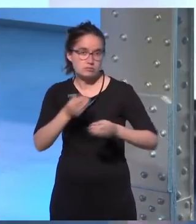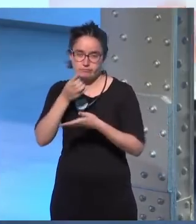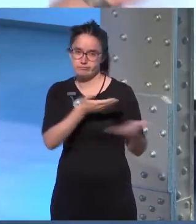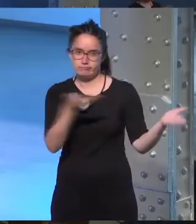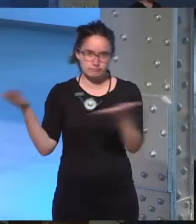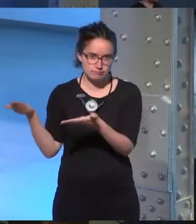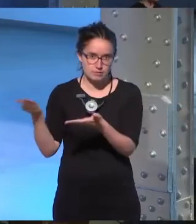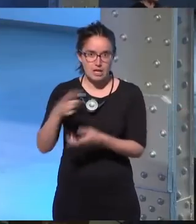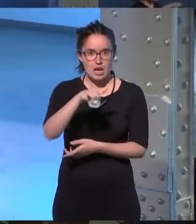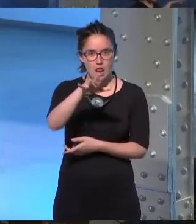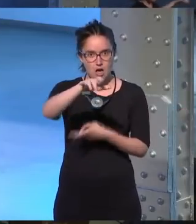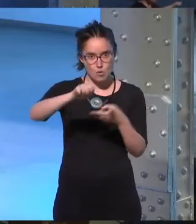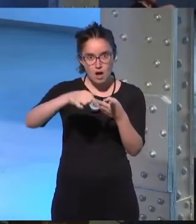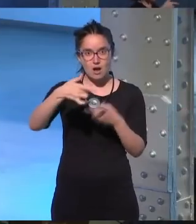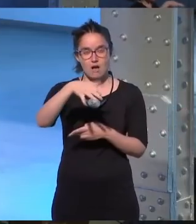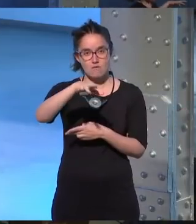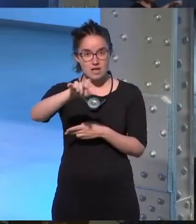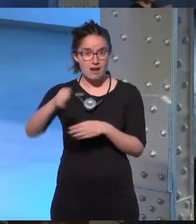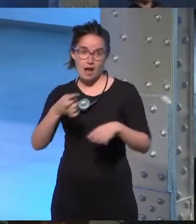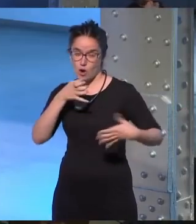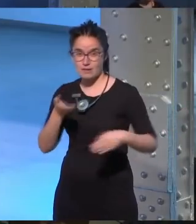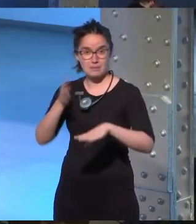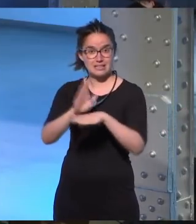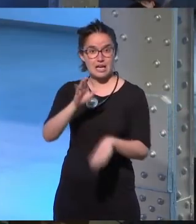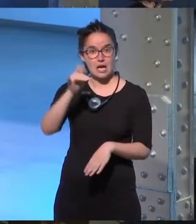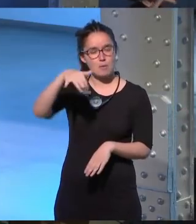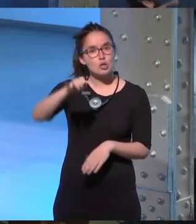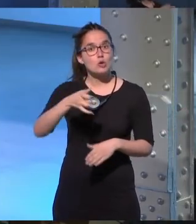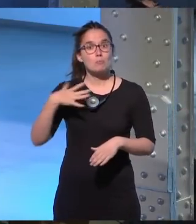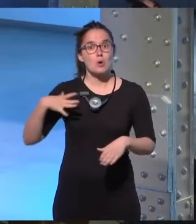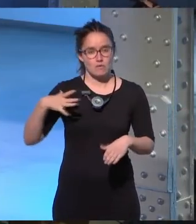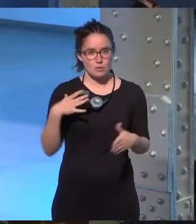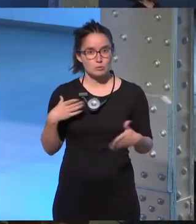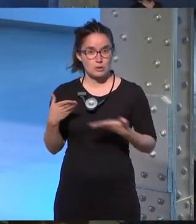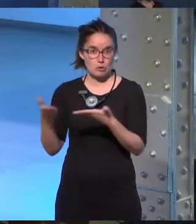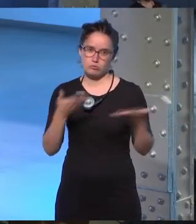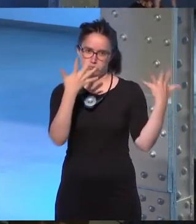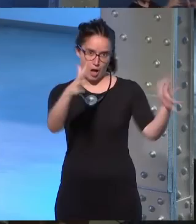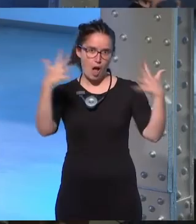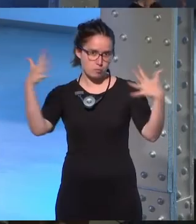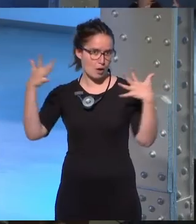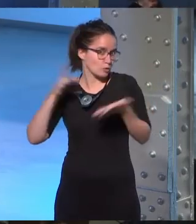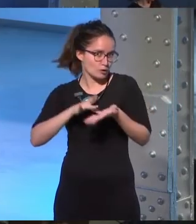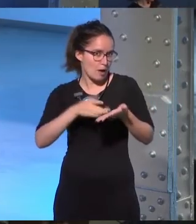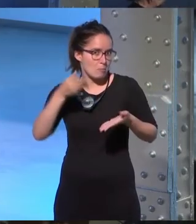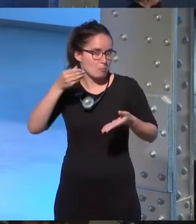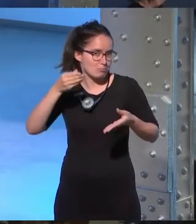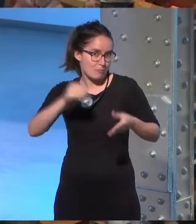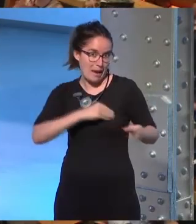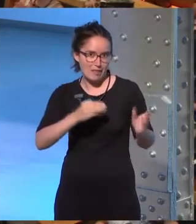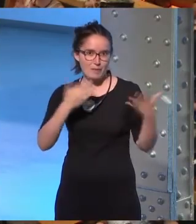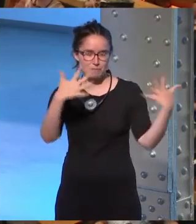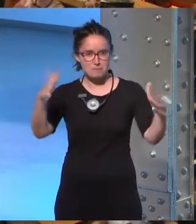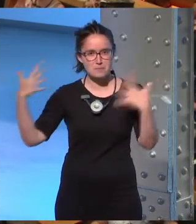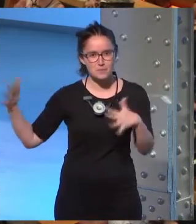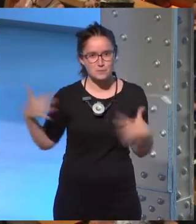dejo con Laura y con Gabriela que nos presentarán a Cameron, pero sí os pido, por favor, que las recibáis con el aplauso que se merecen. Gracias.